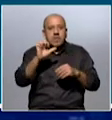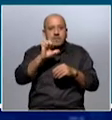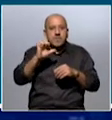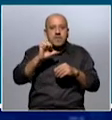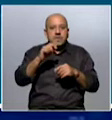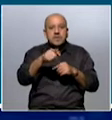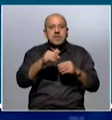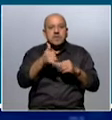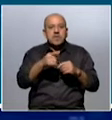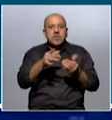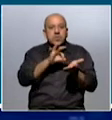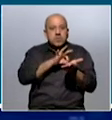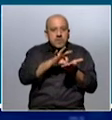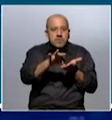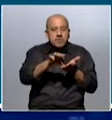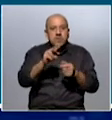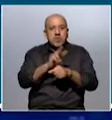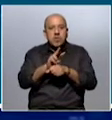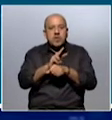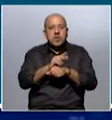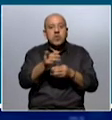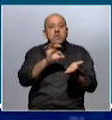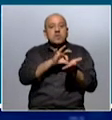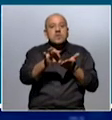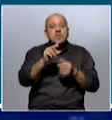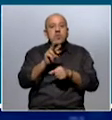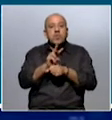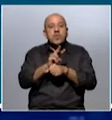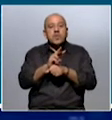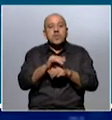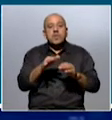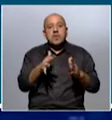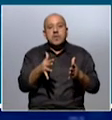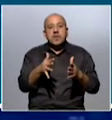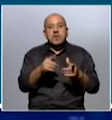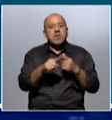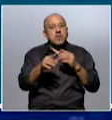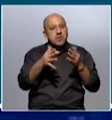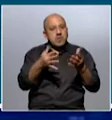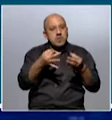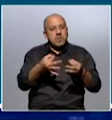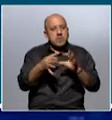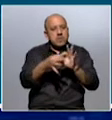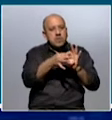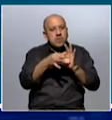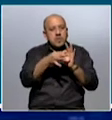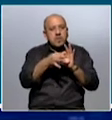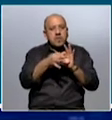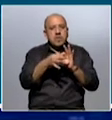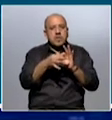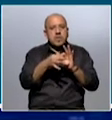que brindan un servicio de cuidado. Un servicio de cuidado que, a su vez, está muy vinculado, muy